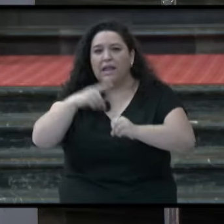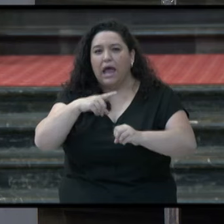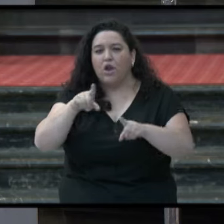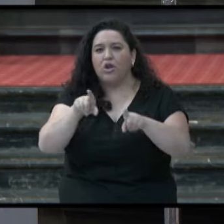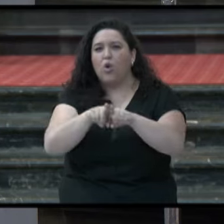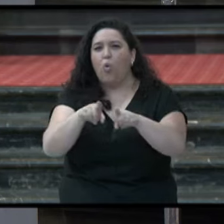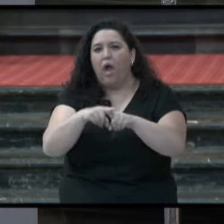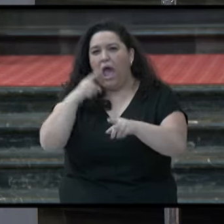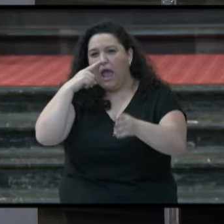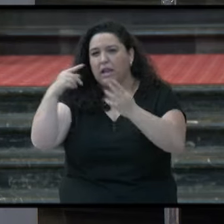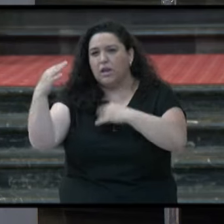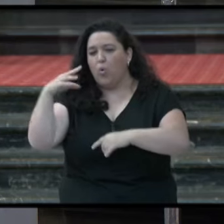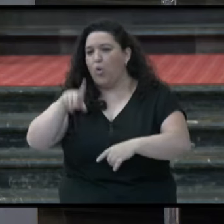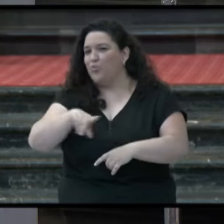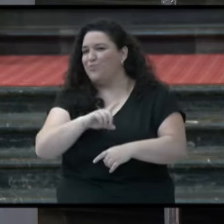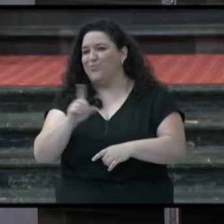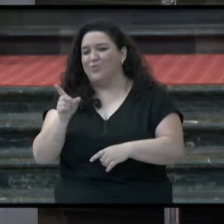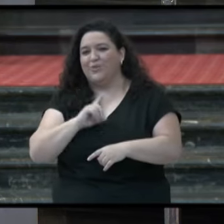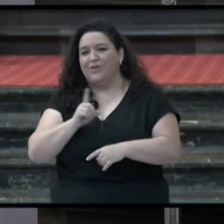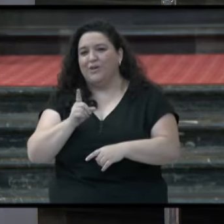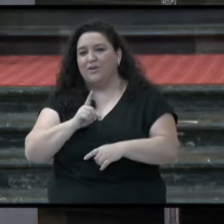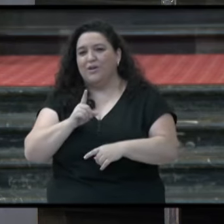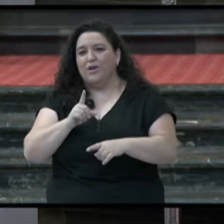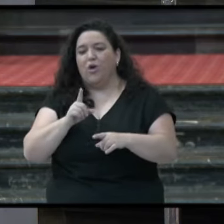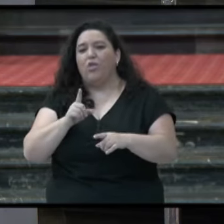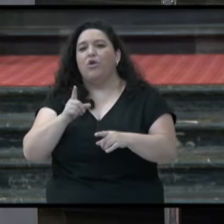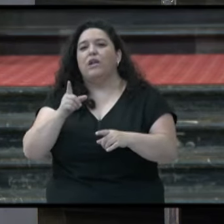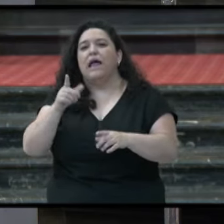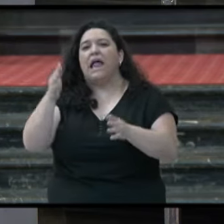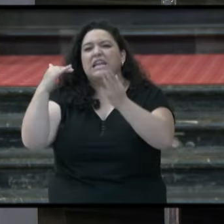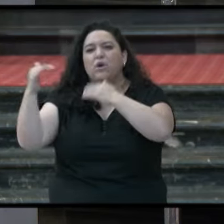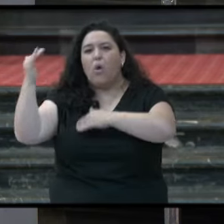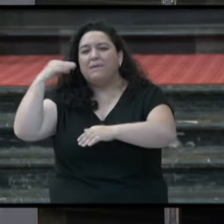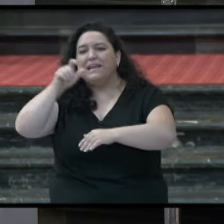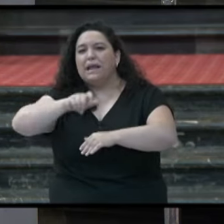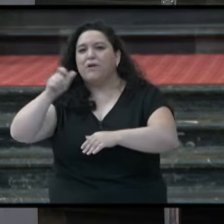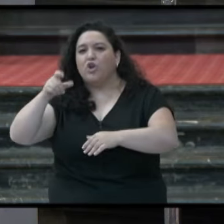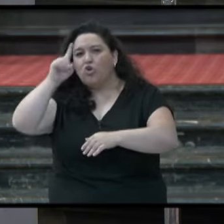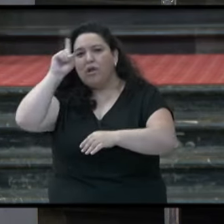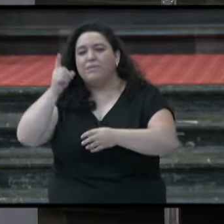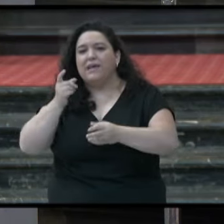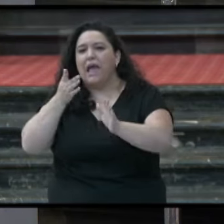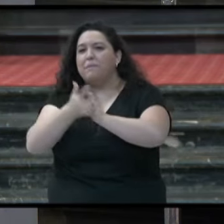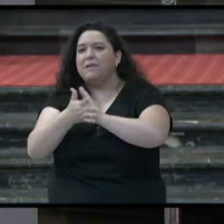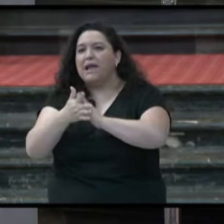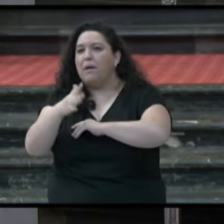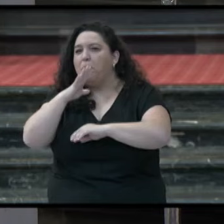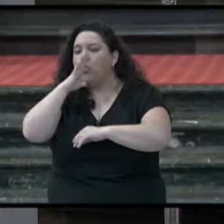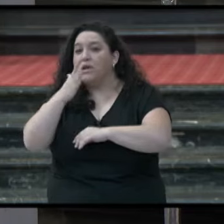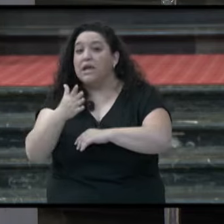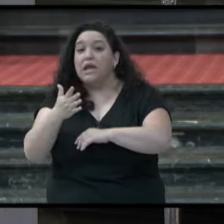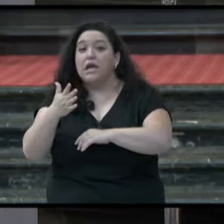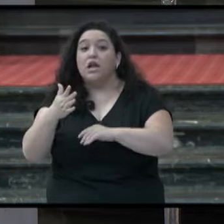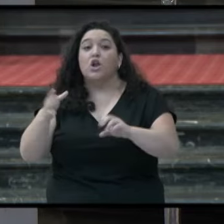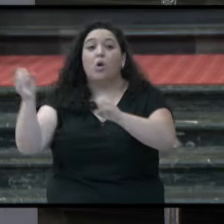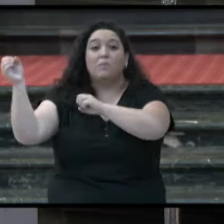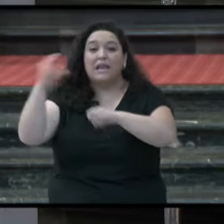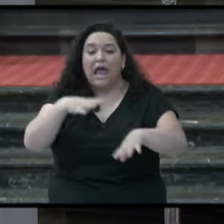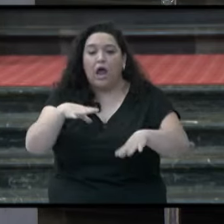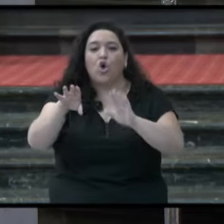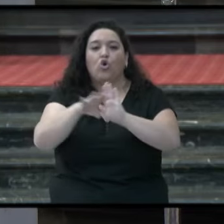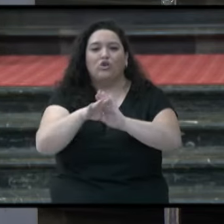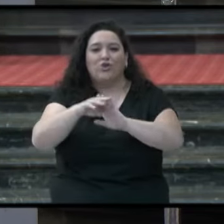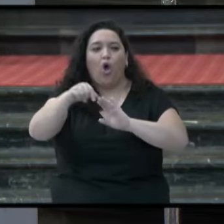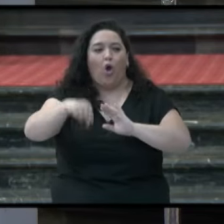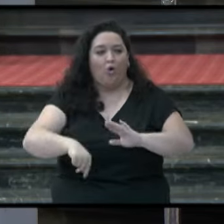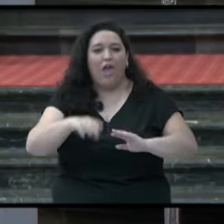cuando la gente no sabía explicarlo. Los milagros siguen siendo y realizándose hoy.